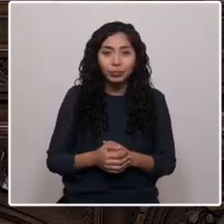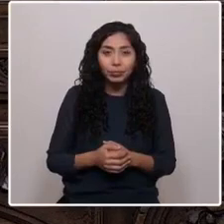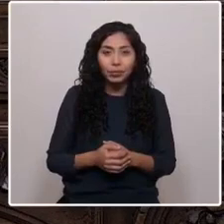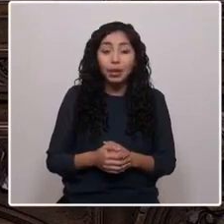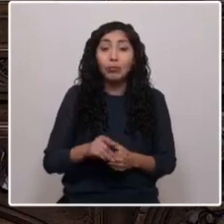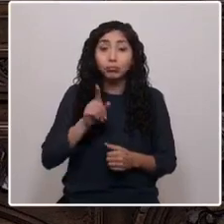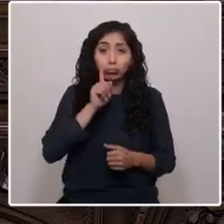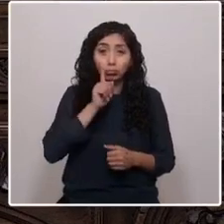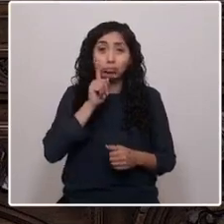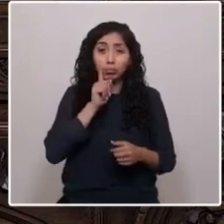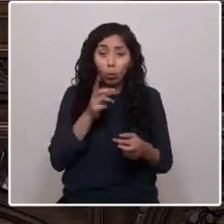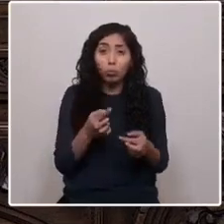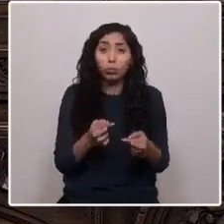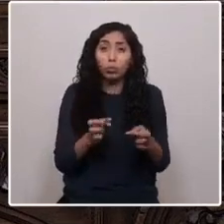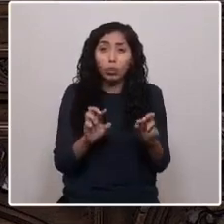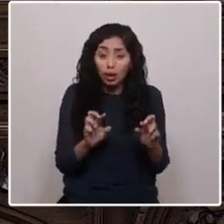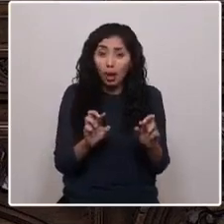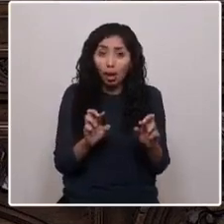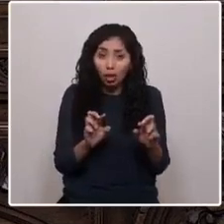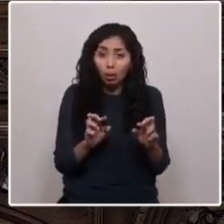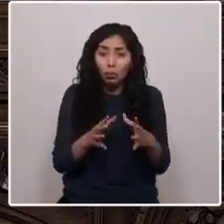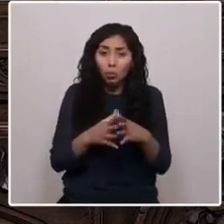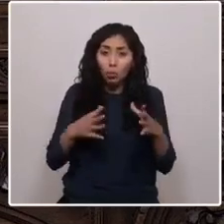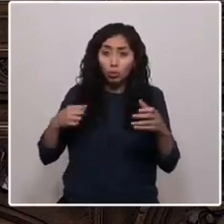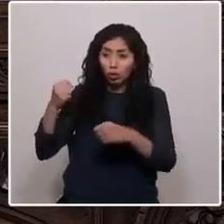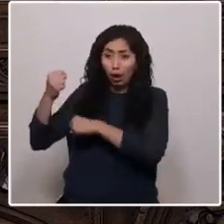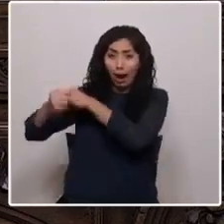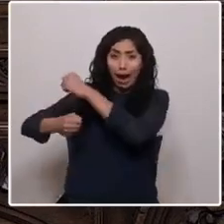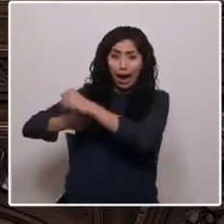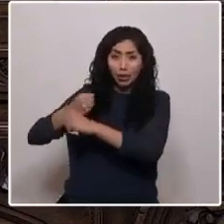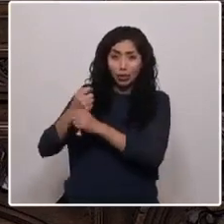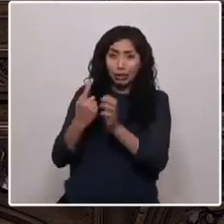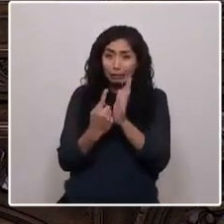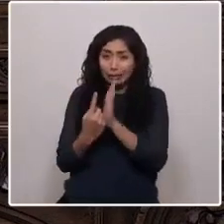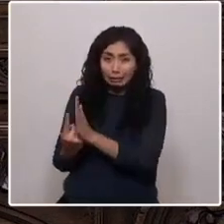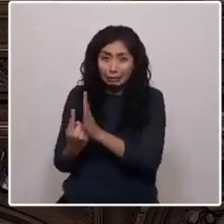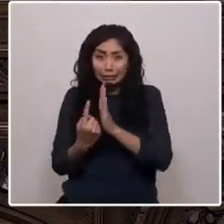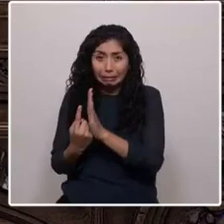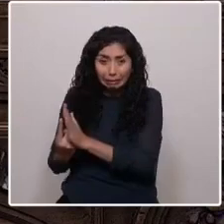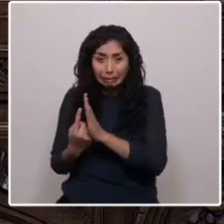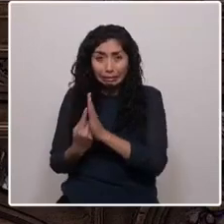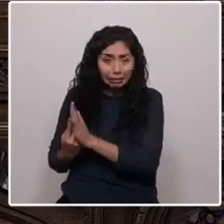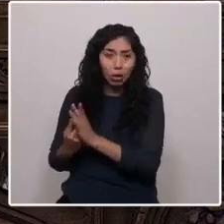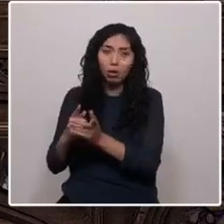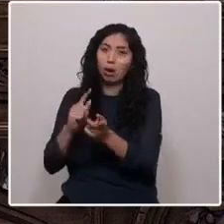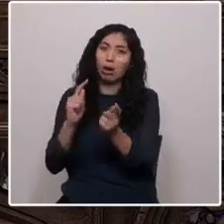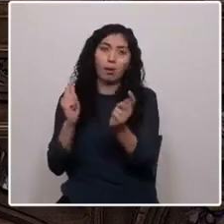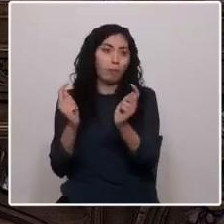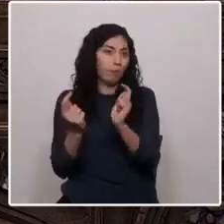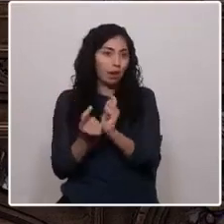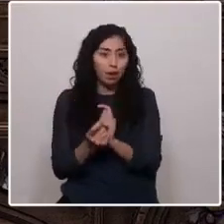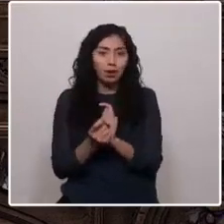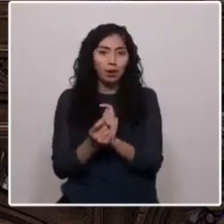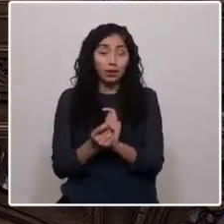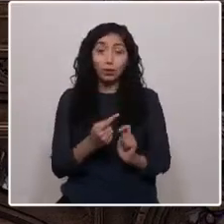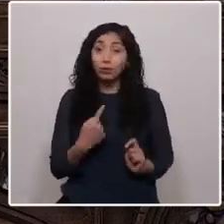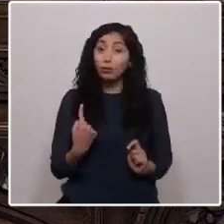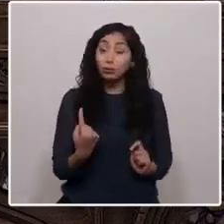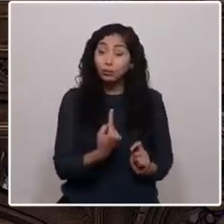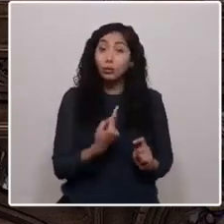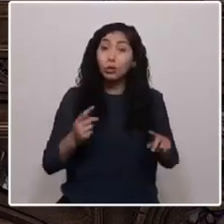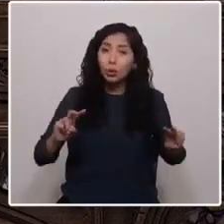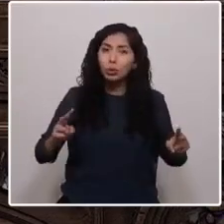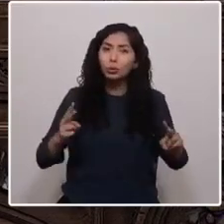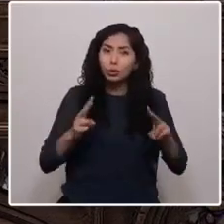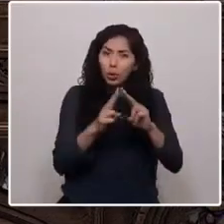oportunidad de transformar largos años de exclusión y colonización. Hemos construido desde la lógica del